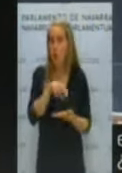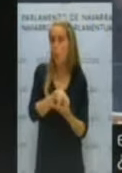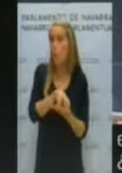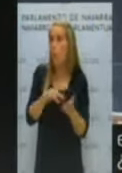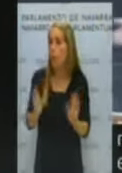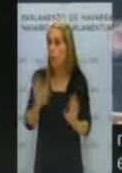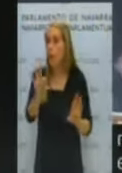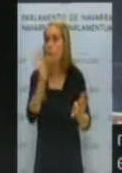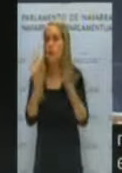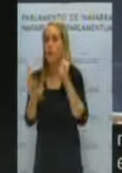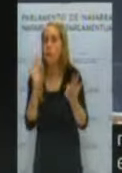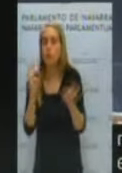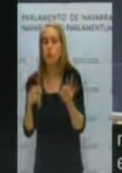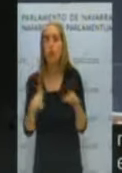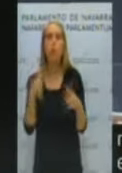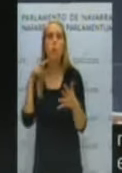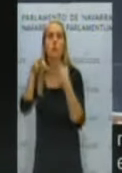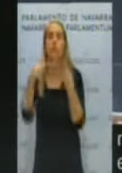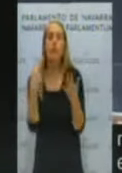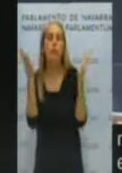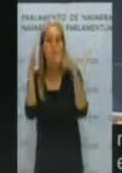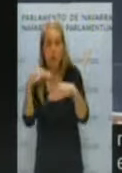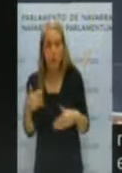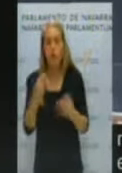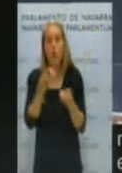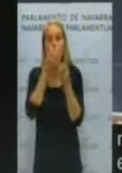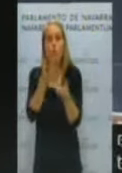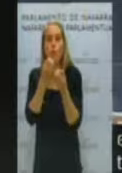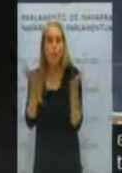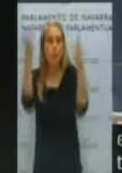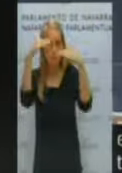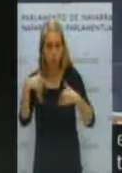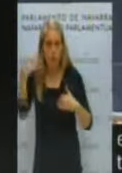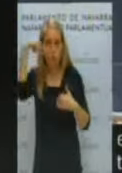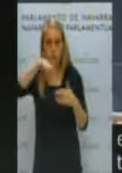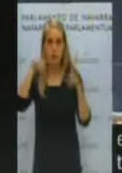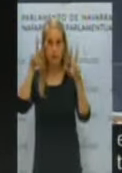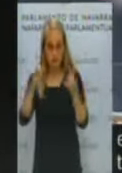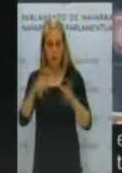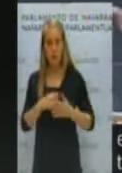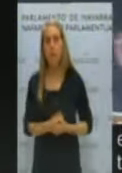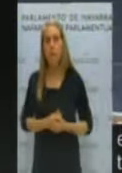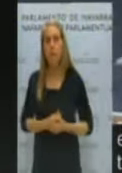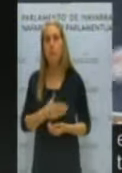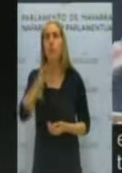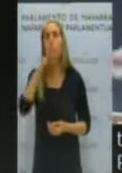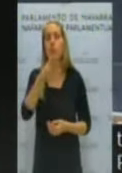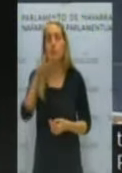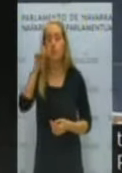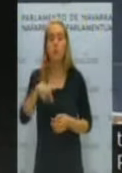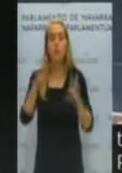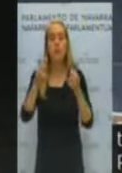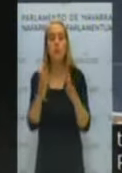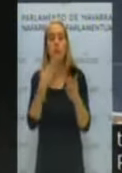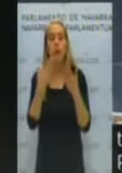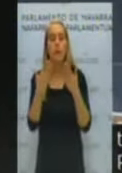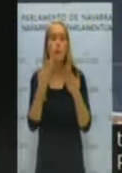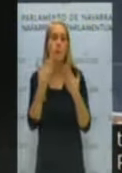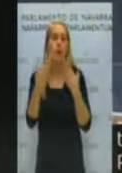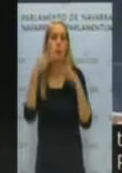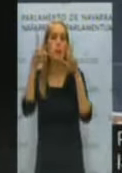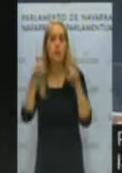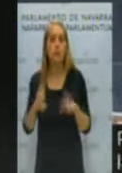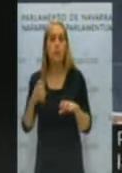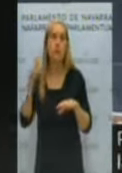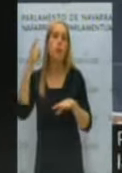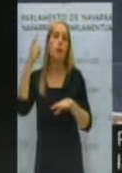indecisiones y la falta de transparencia y la falta de información que se está generando en este caso concreto. Pero incluso también a la hora de hablar de la orden foral